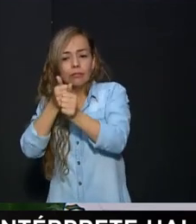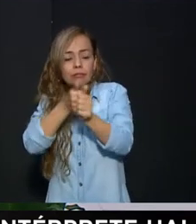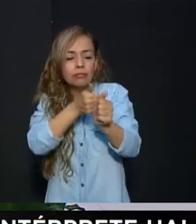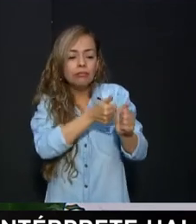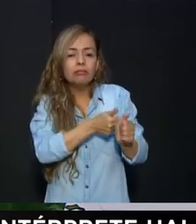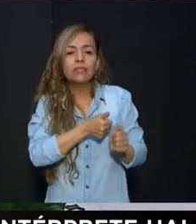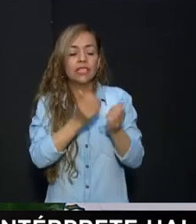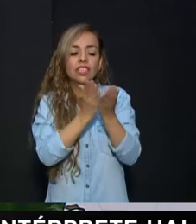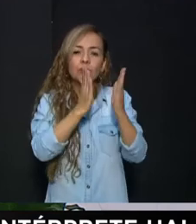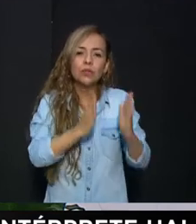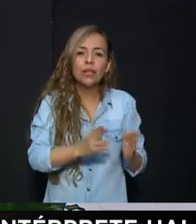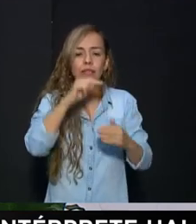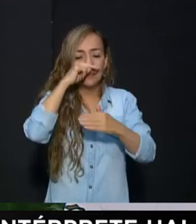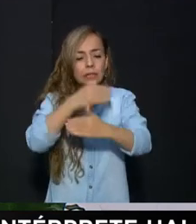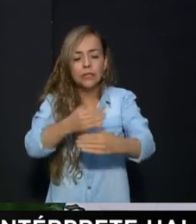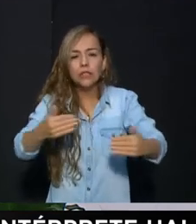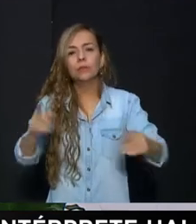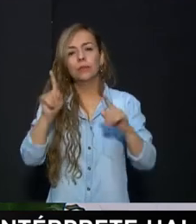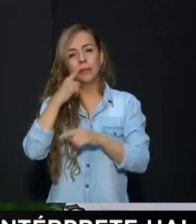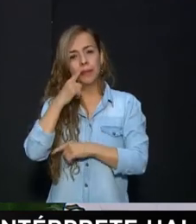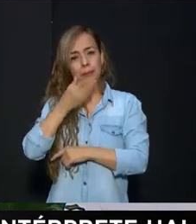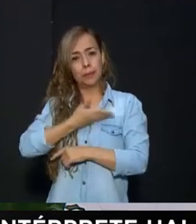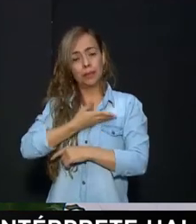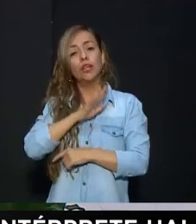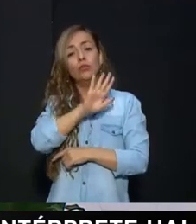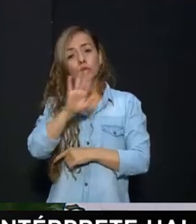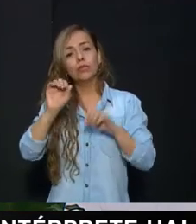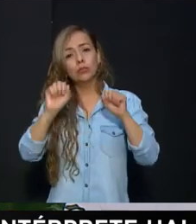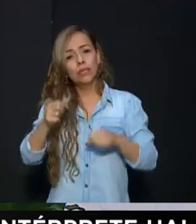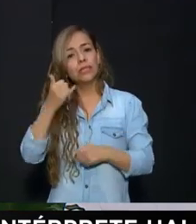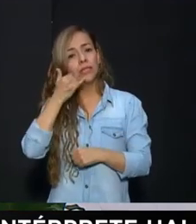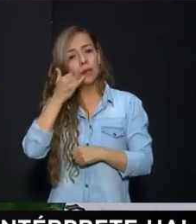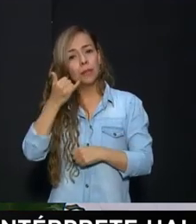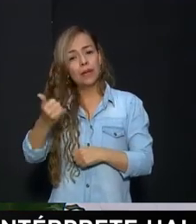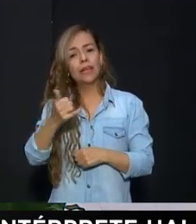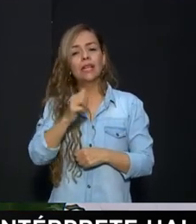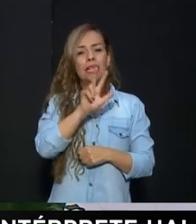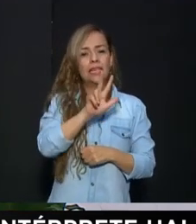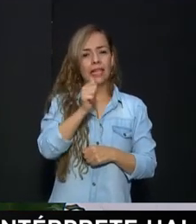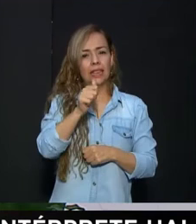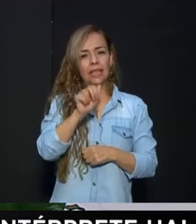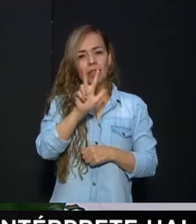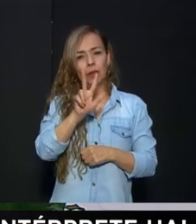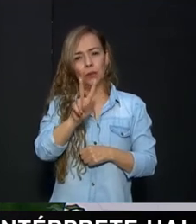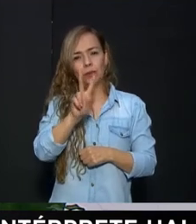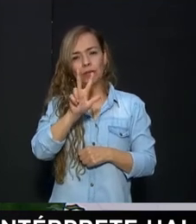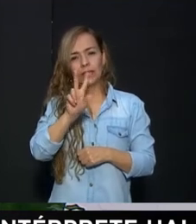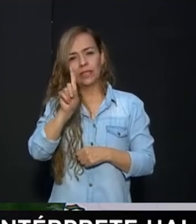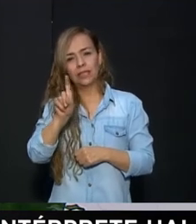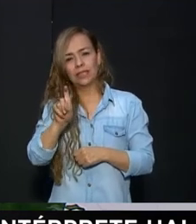los niños A los estudiantes A los padres de familia Entonces se pueden comunicar Al 310 236 68